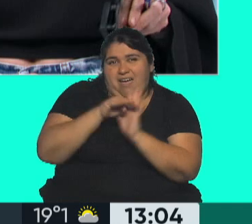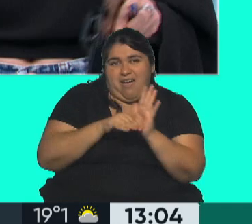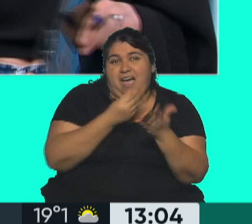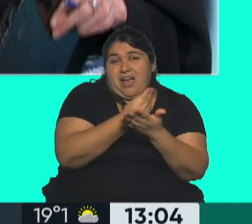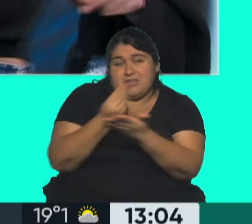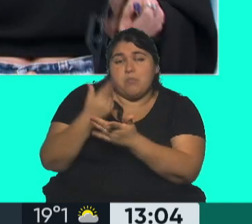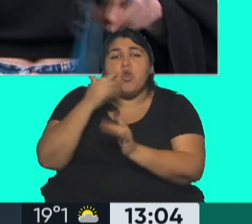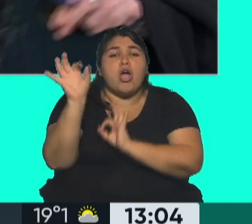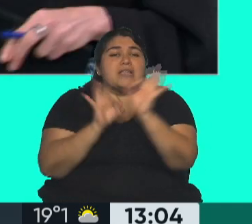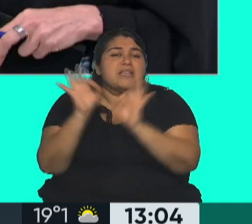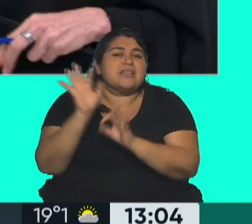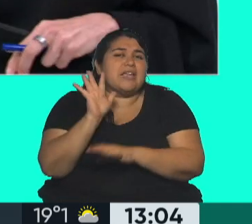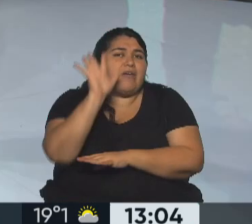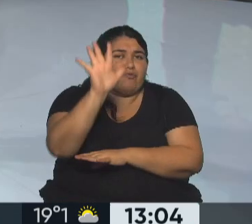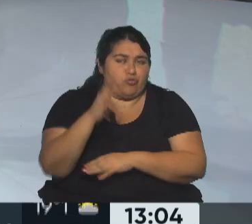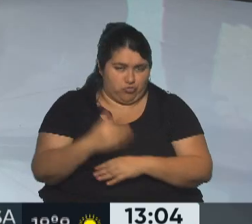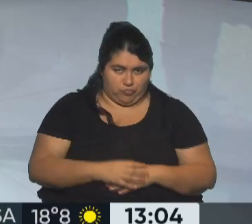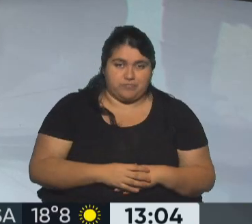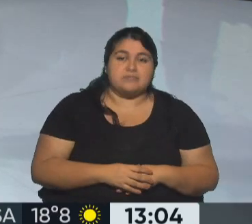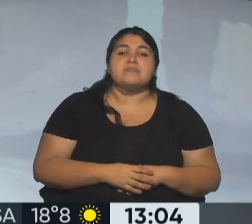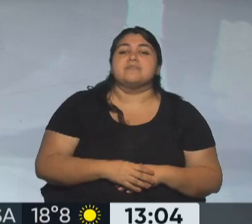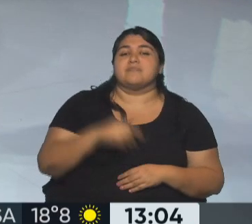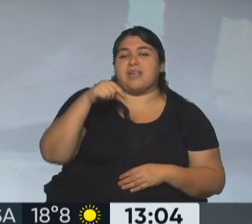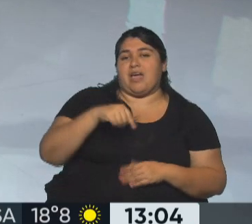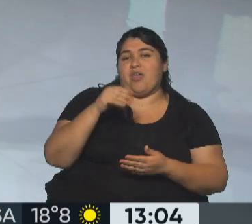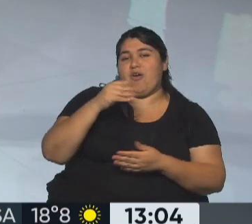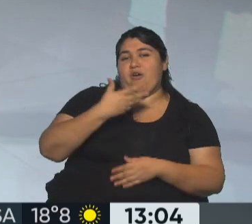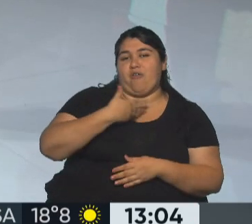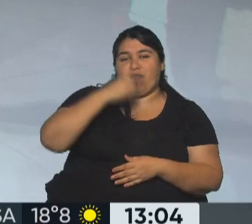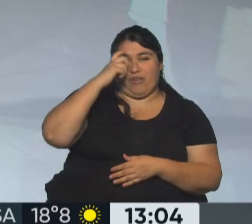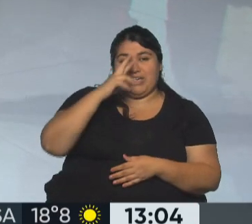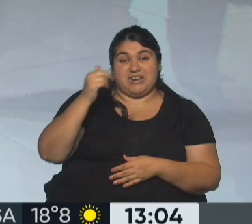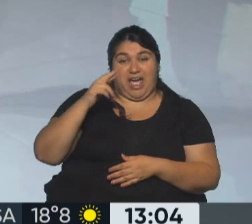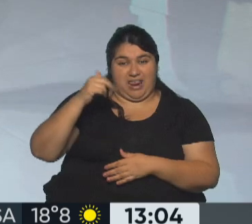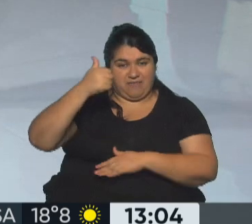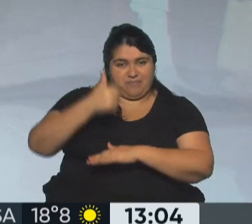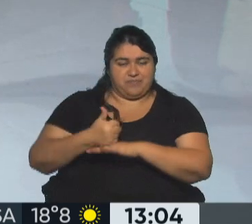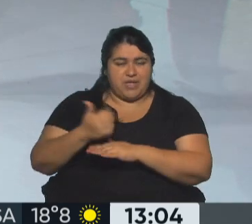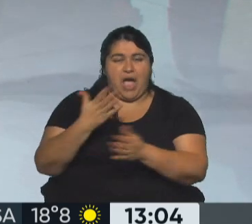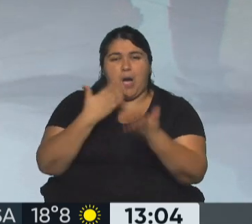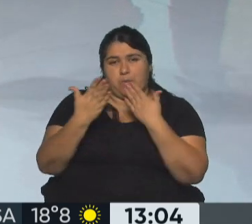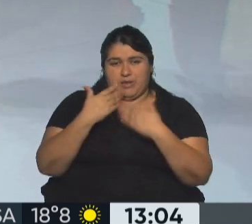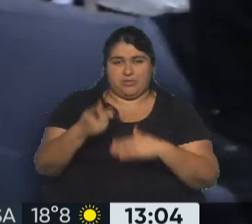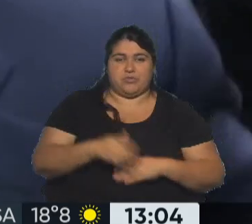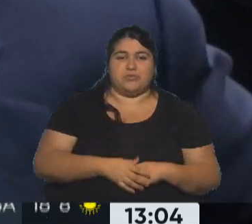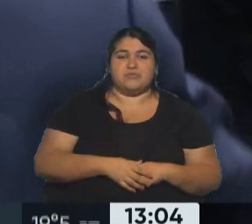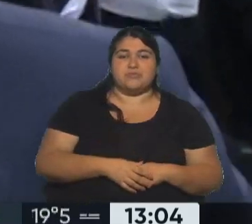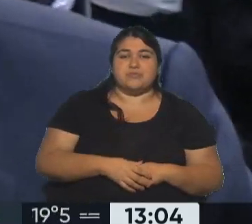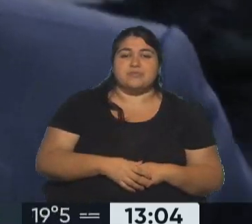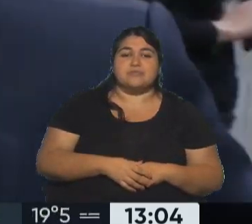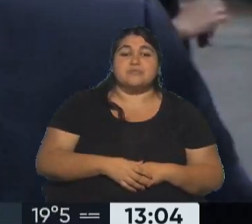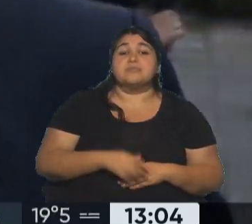electoral opositora en este contexto electoral. Repercusiones, Vero. Maxi Ferraro hablaba con nosotros hace minutos y esto decía...